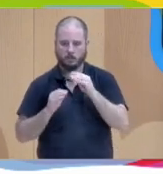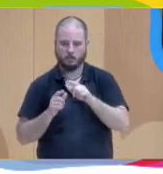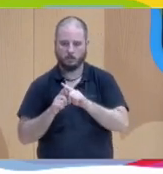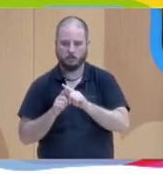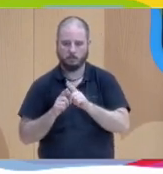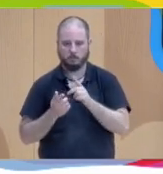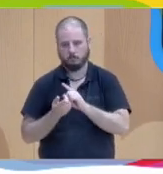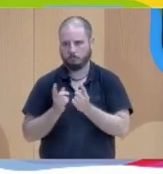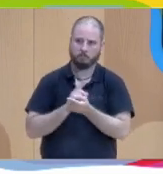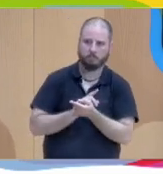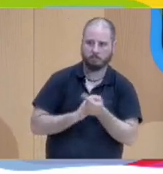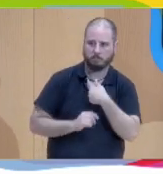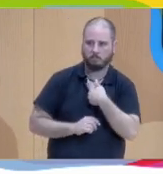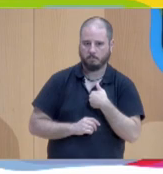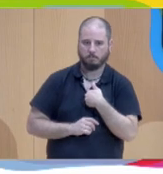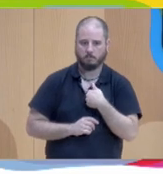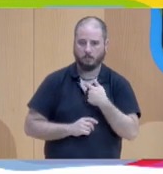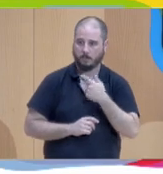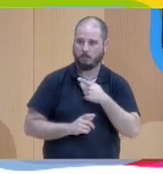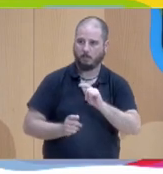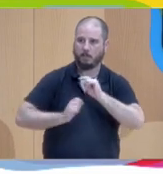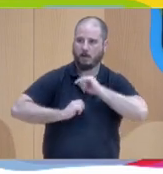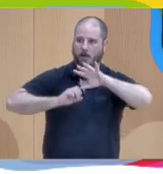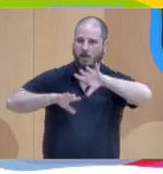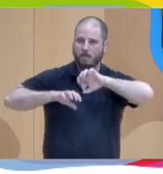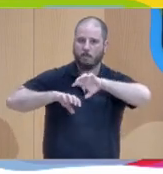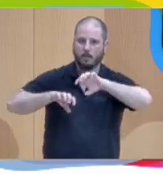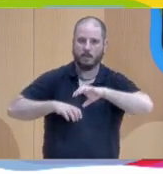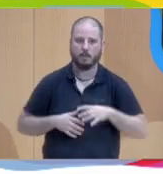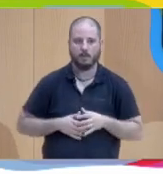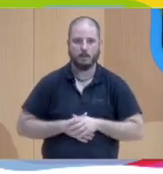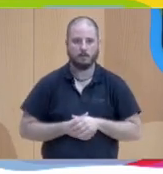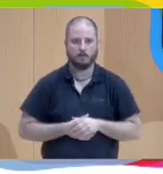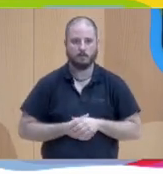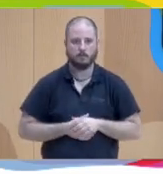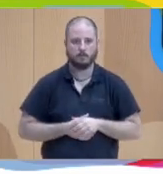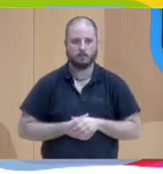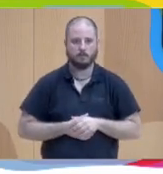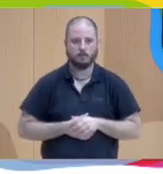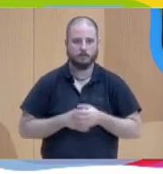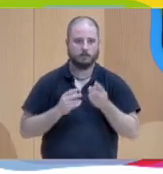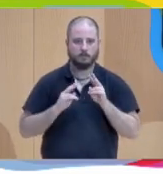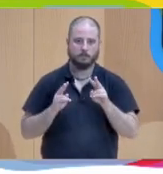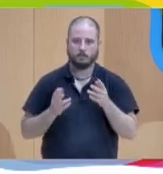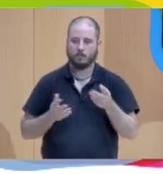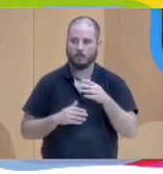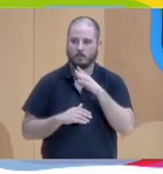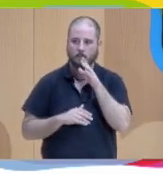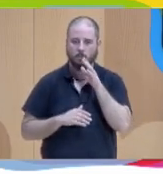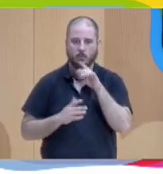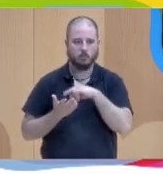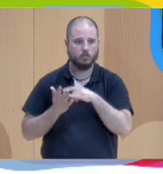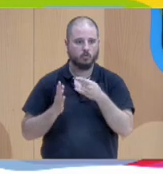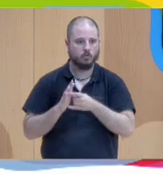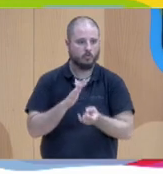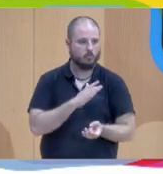postura en la que aprenden, ¿no? Y en una actitud de apertura para que la solución surja de